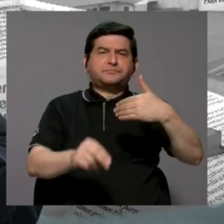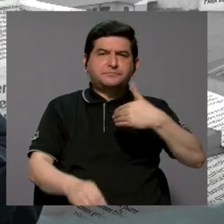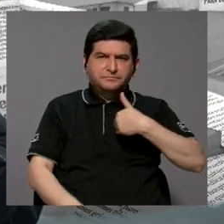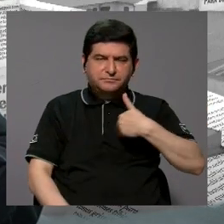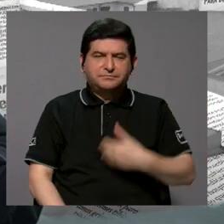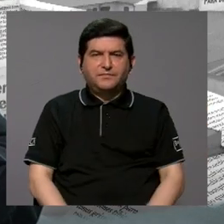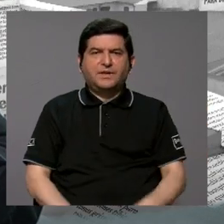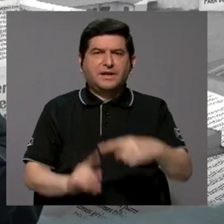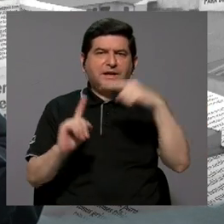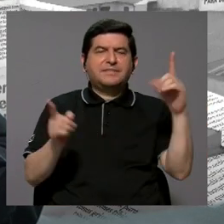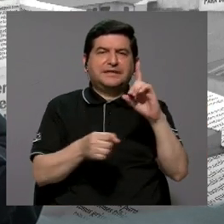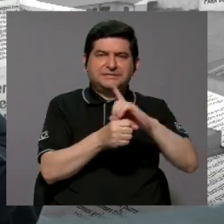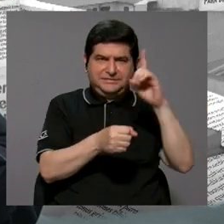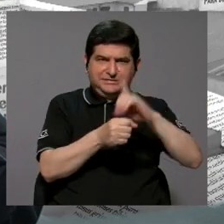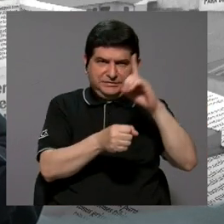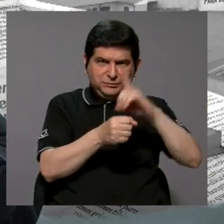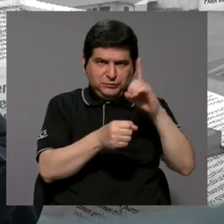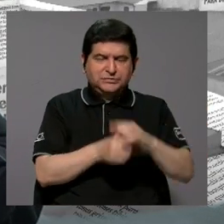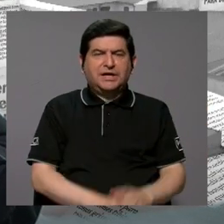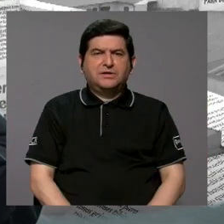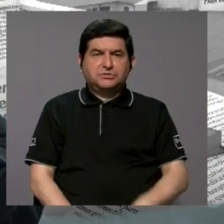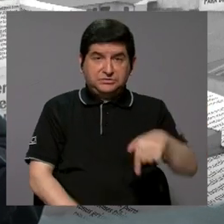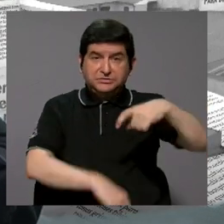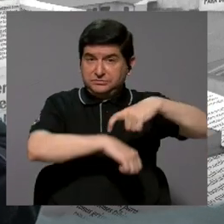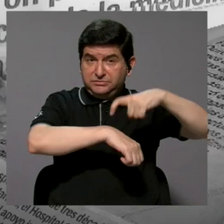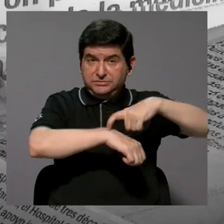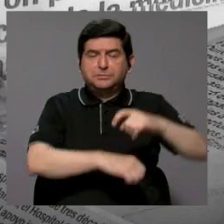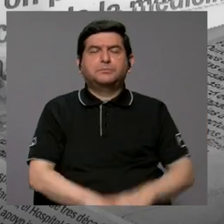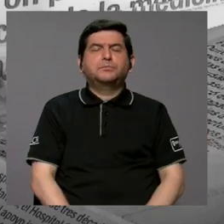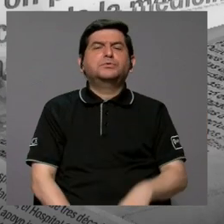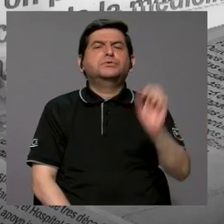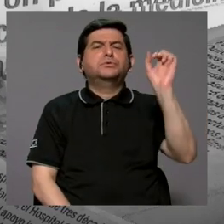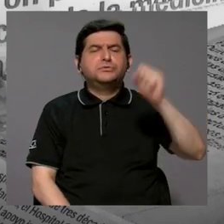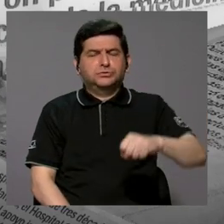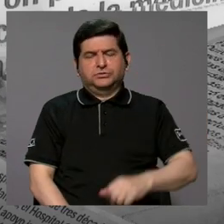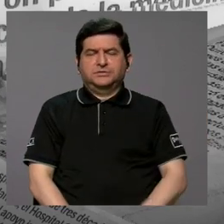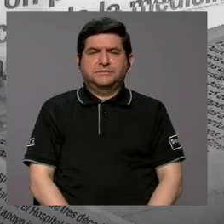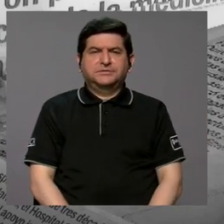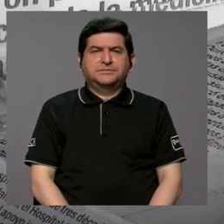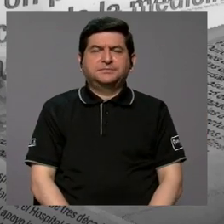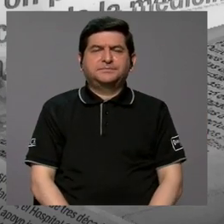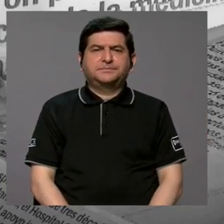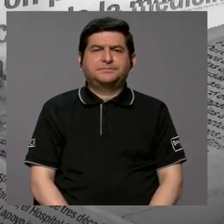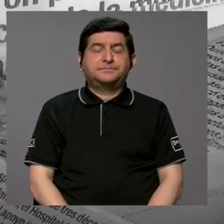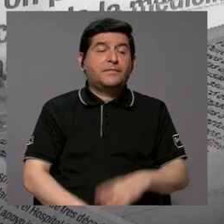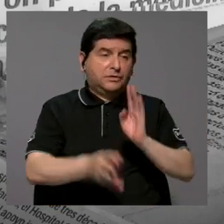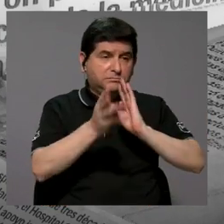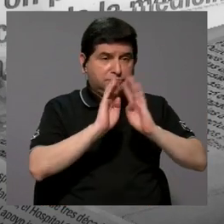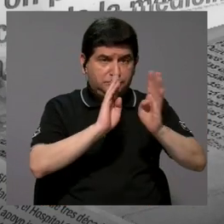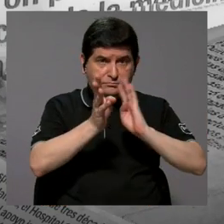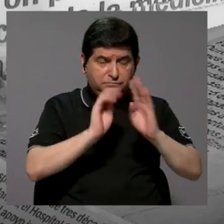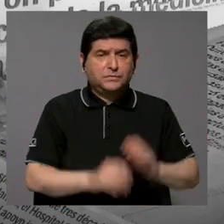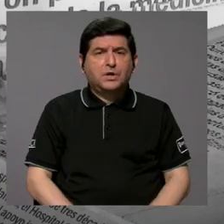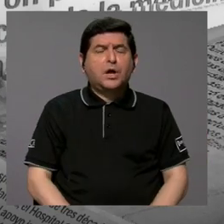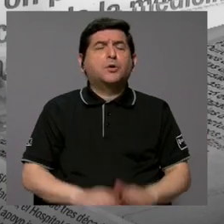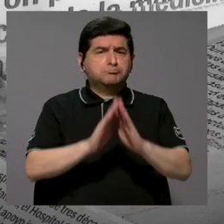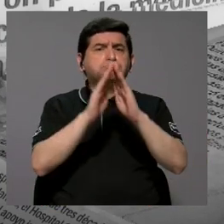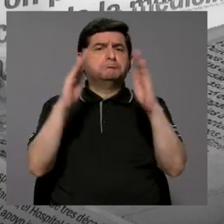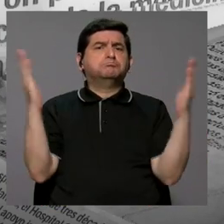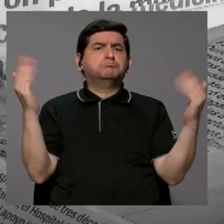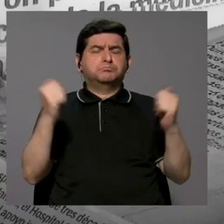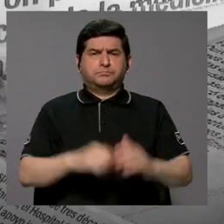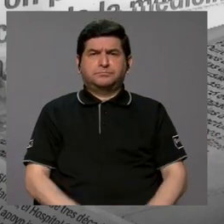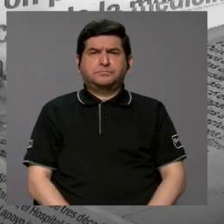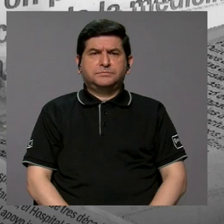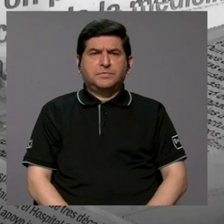de los diputados en estos días? Sí, realmente, bueno, las conversaciones en realidad han sido muy abiertas.